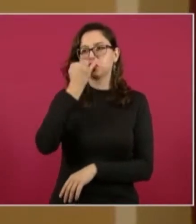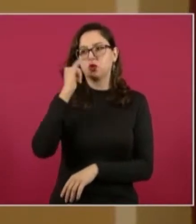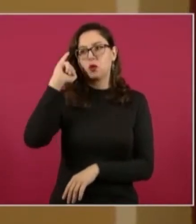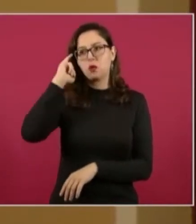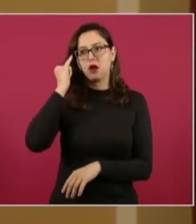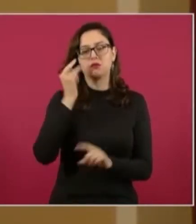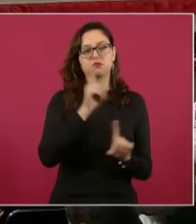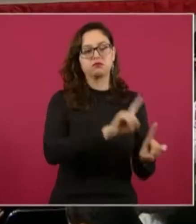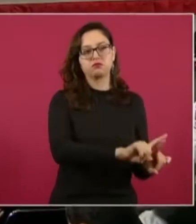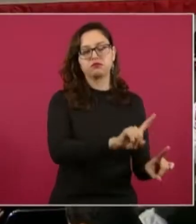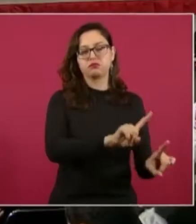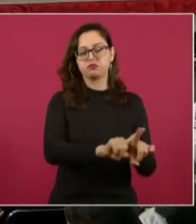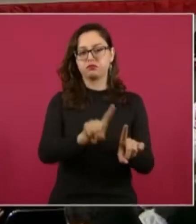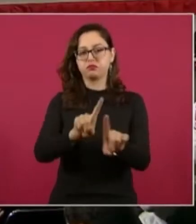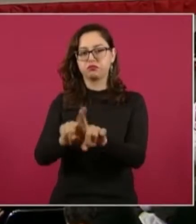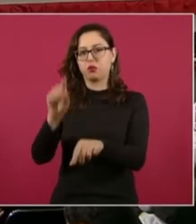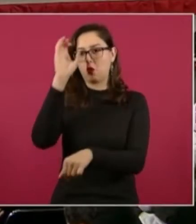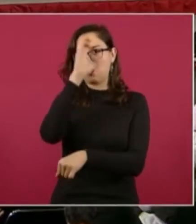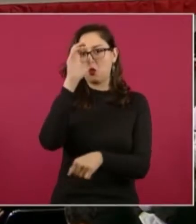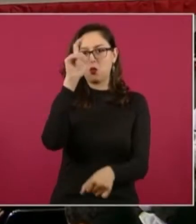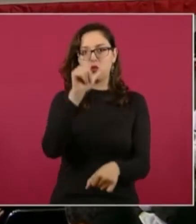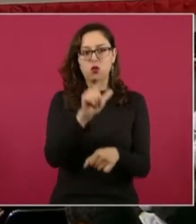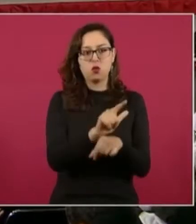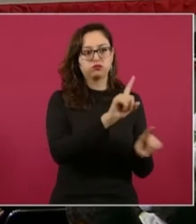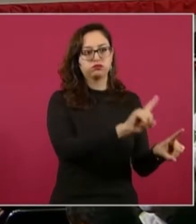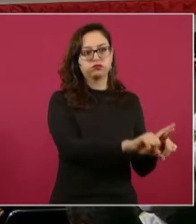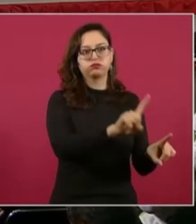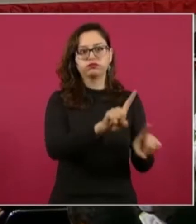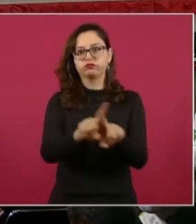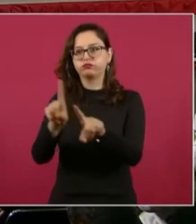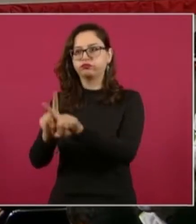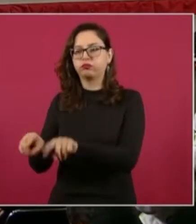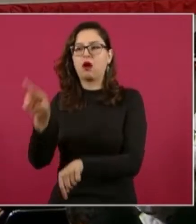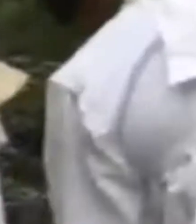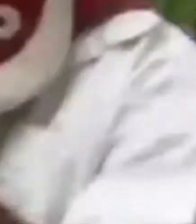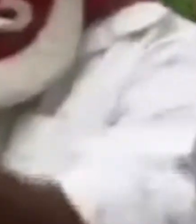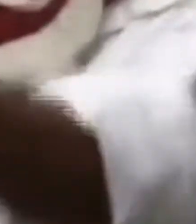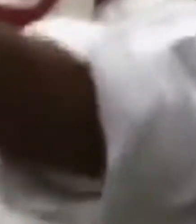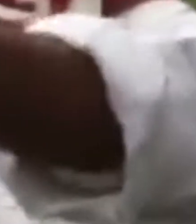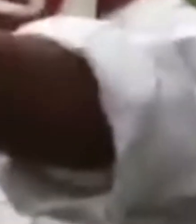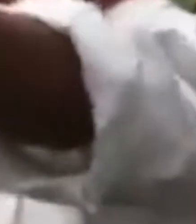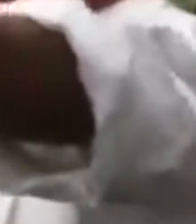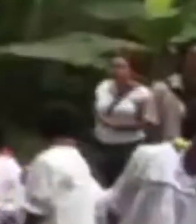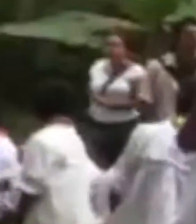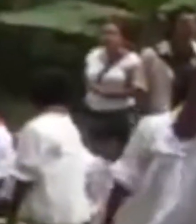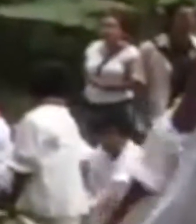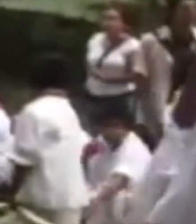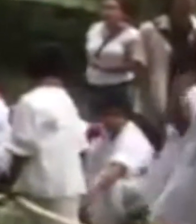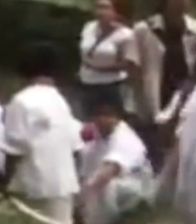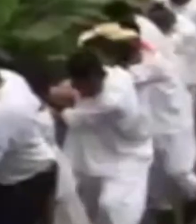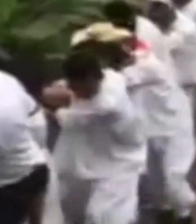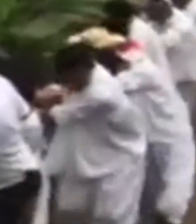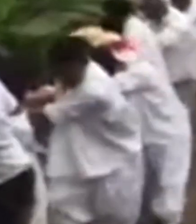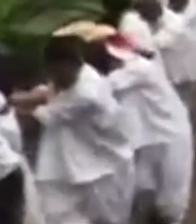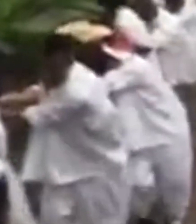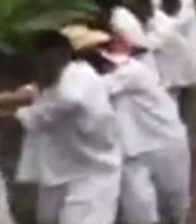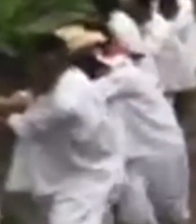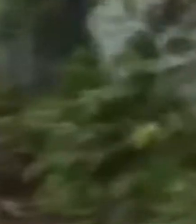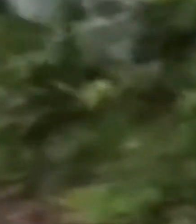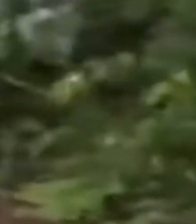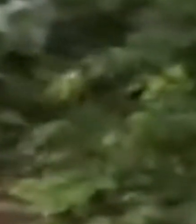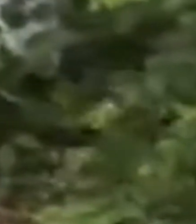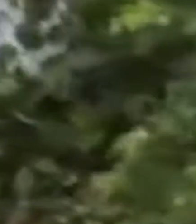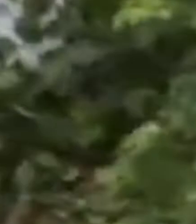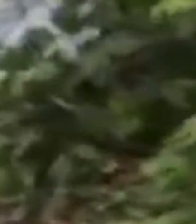del Instituto Nacional de Pueblos Indígenas. En la conferencia de prensa matutina del presidente Andrés Manuel López